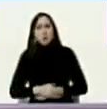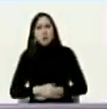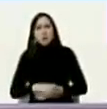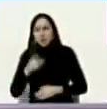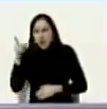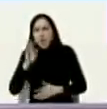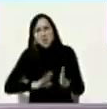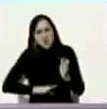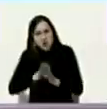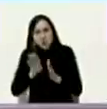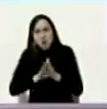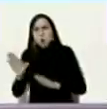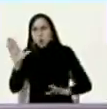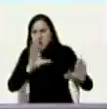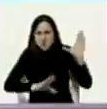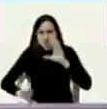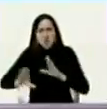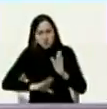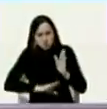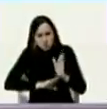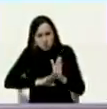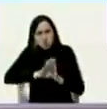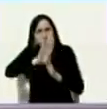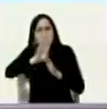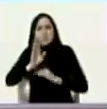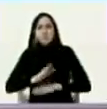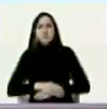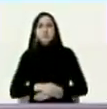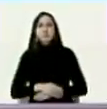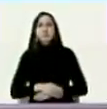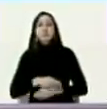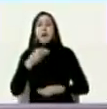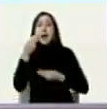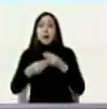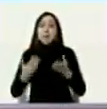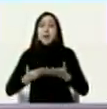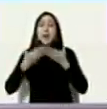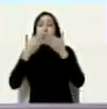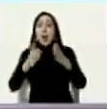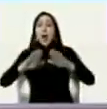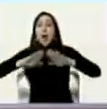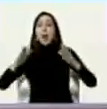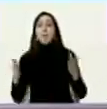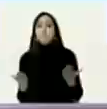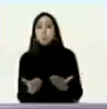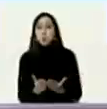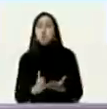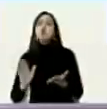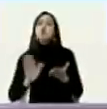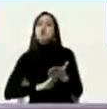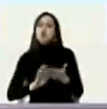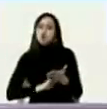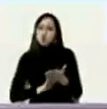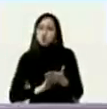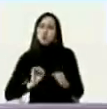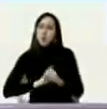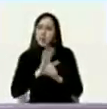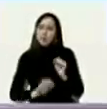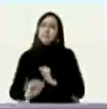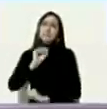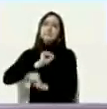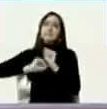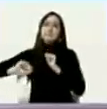desarrollar su ciencia para entregarle al mundo soluciones frente al coronavirus